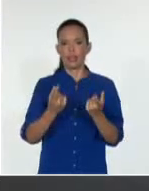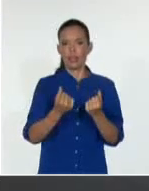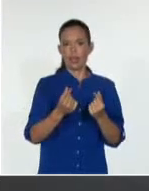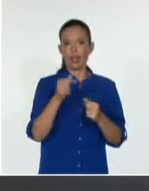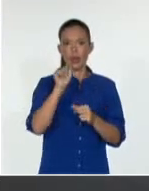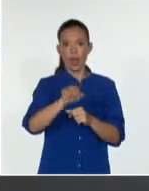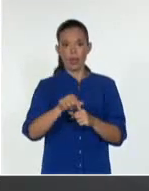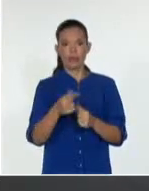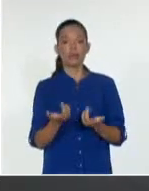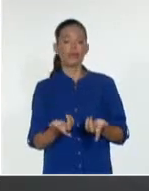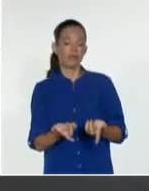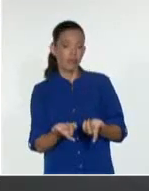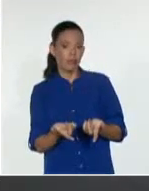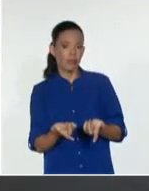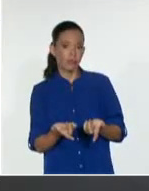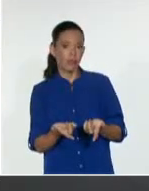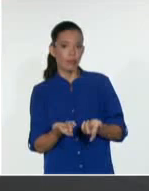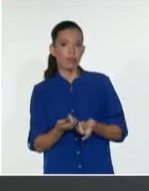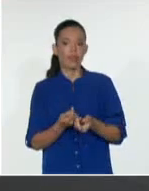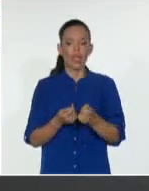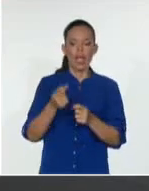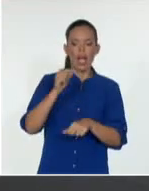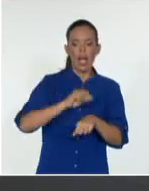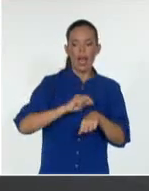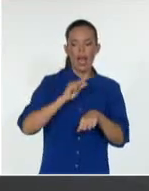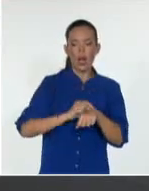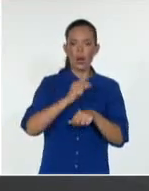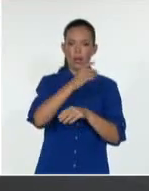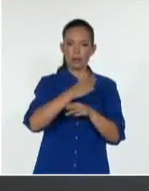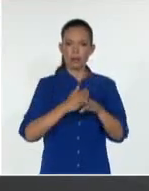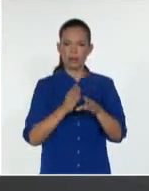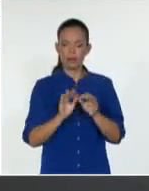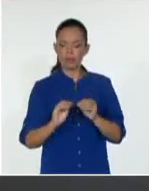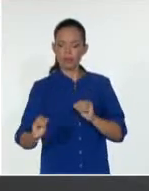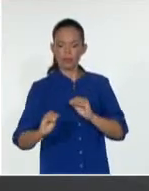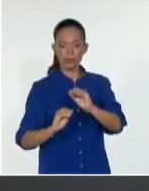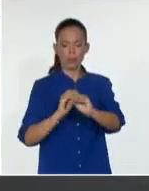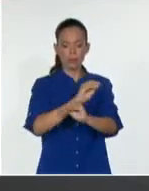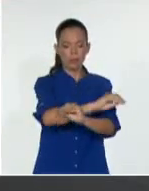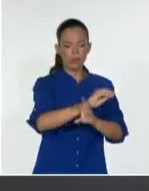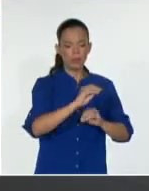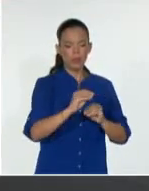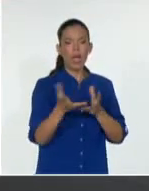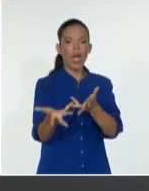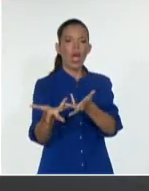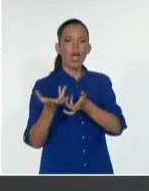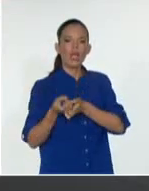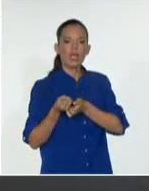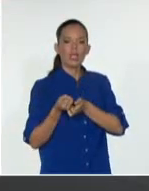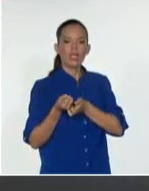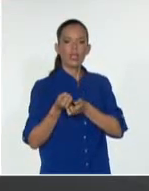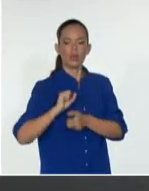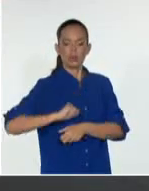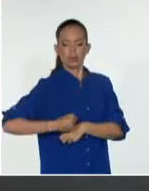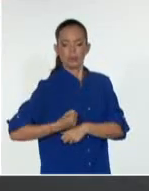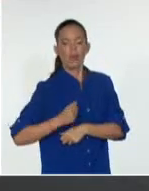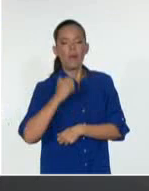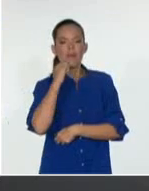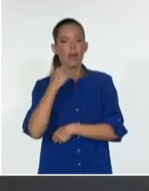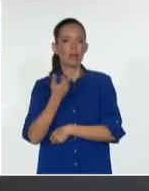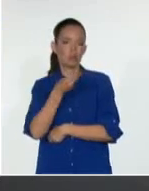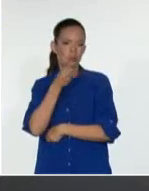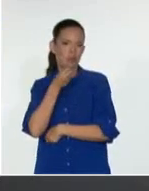Y en lo doméstico de las naciones se replica